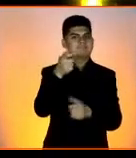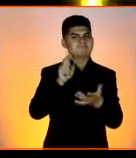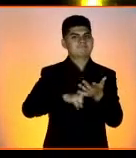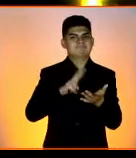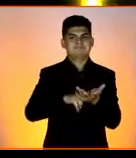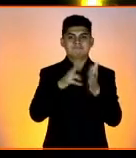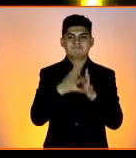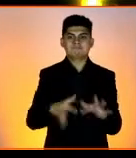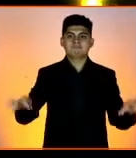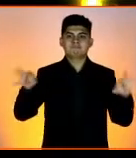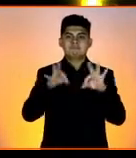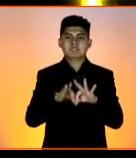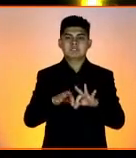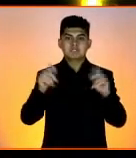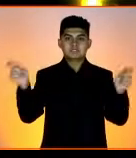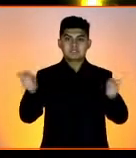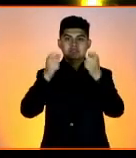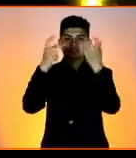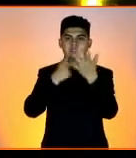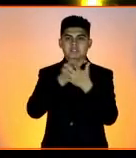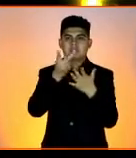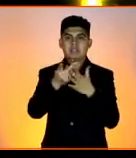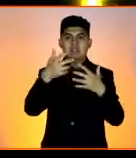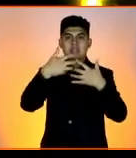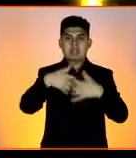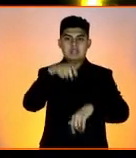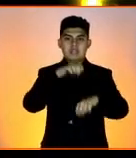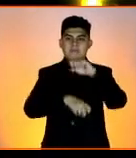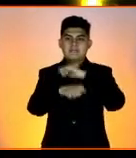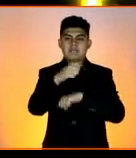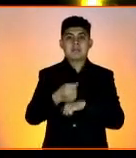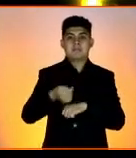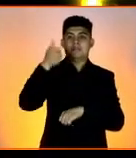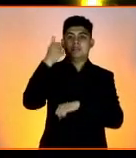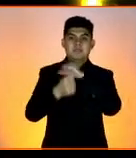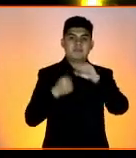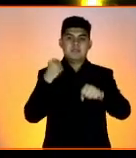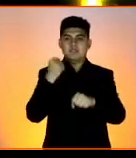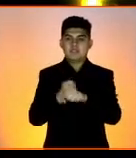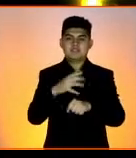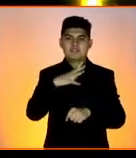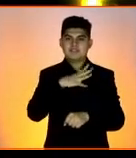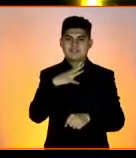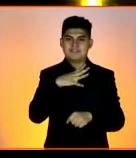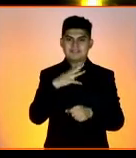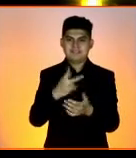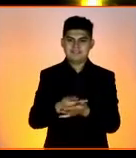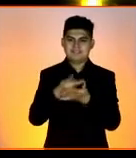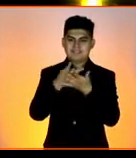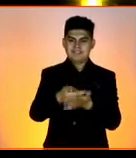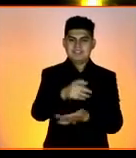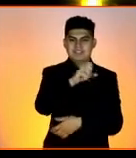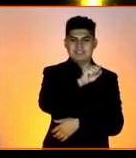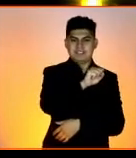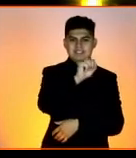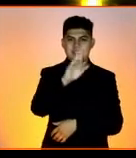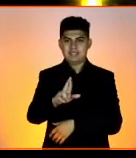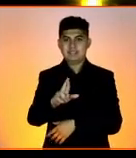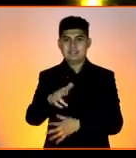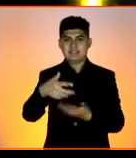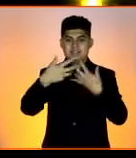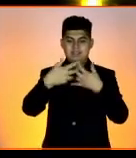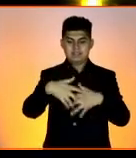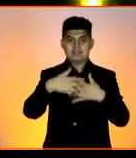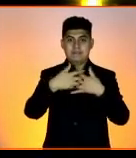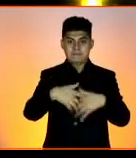es la ceremonia de reconocimiento a empresas que por primer año obtienen el distintivo ESR, Empresa Socialmente